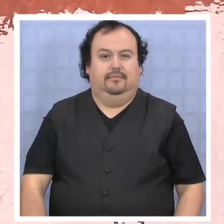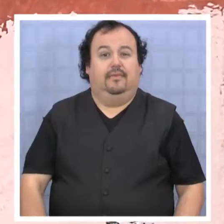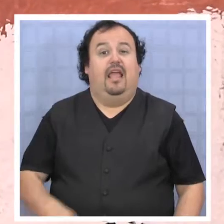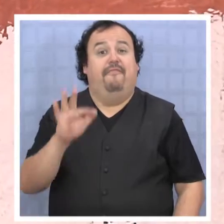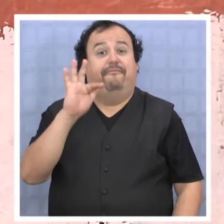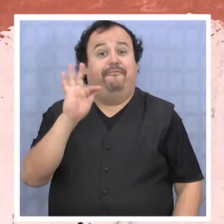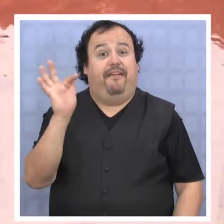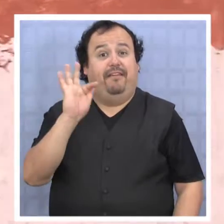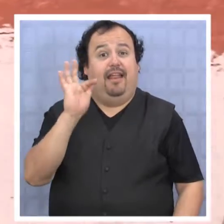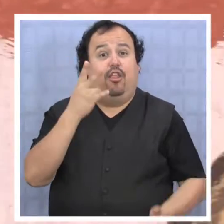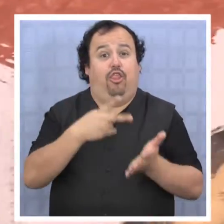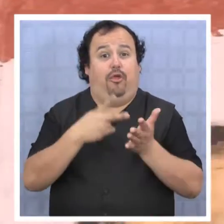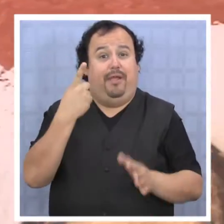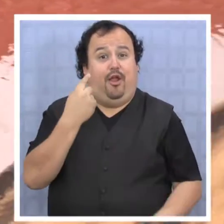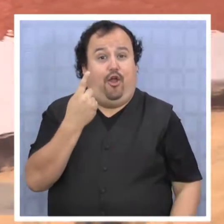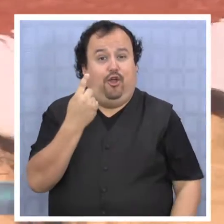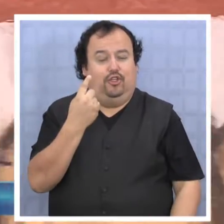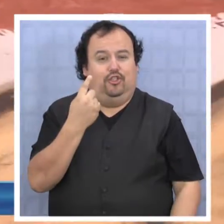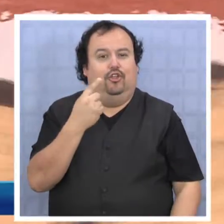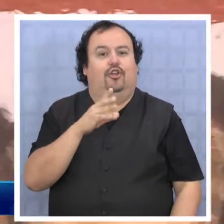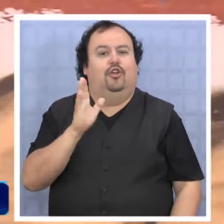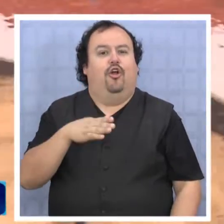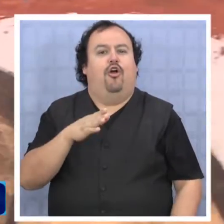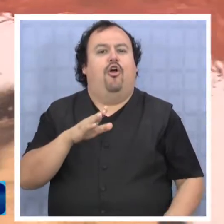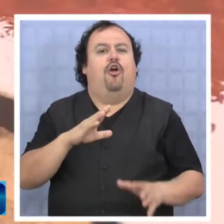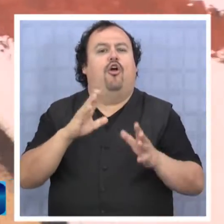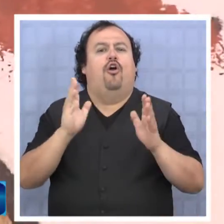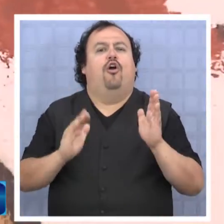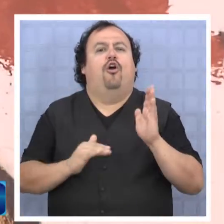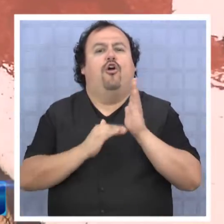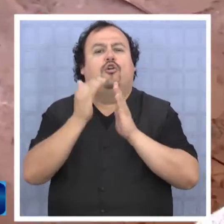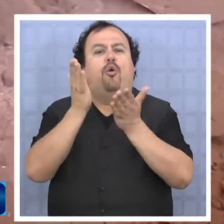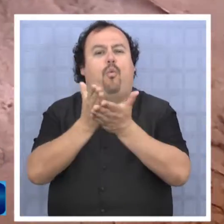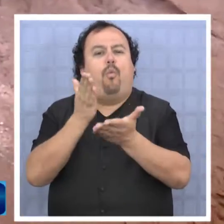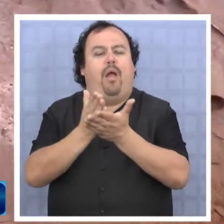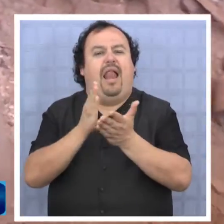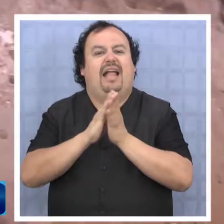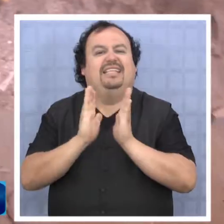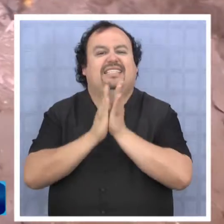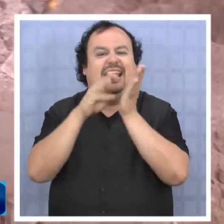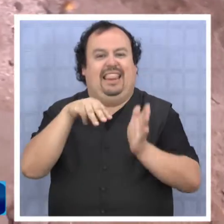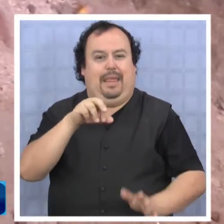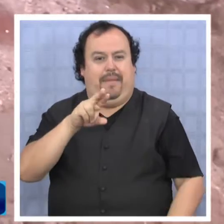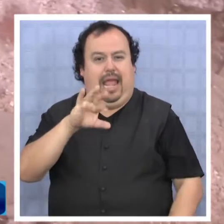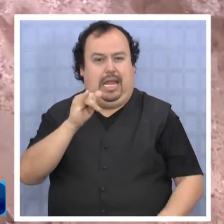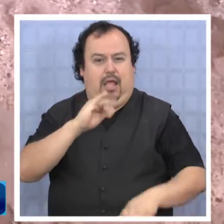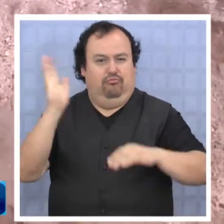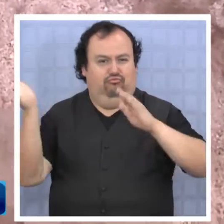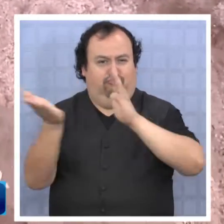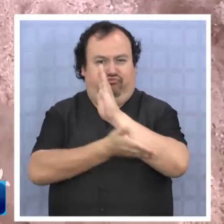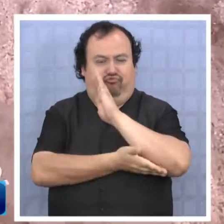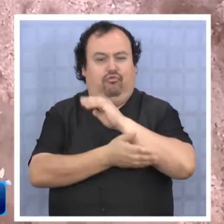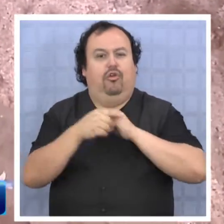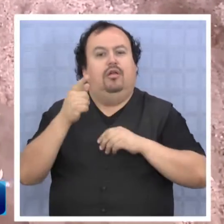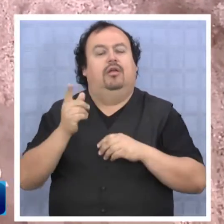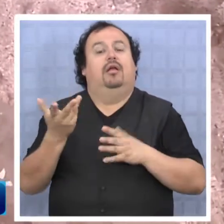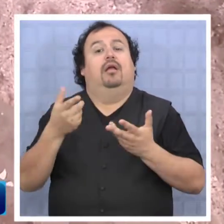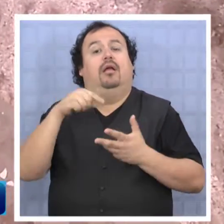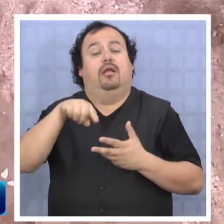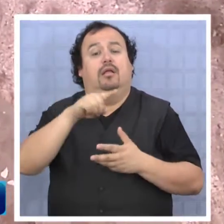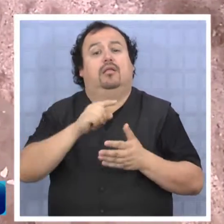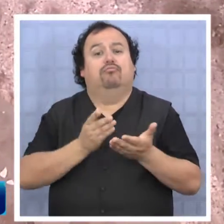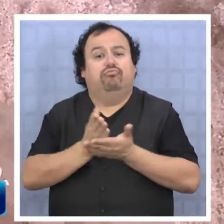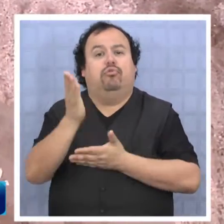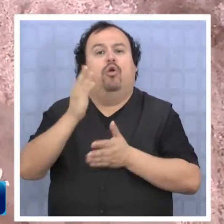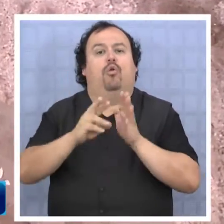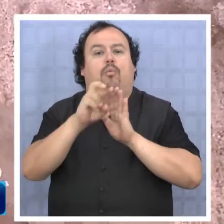En febrero del 2011 se procedió a la demolición de la Escuela Santa María para dar paso al nuevo proyecto. Sin